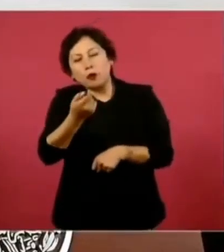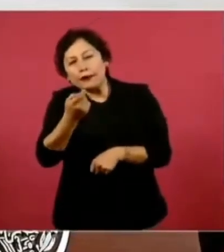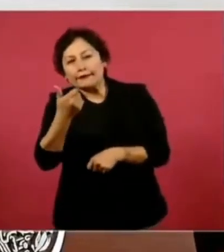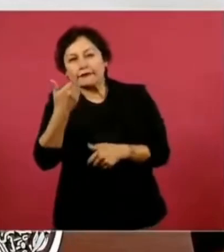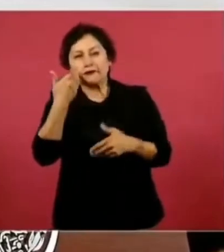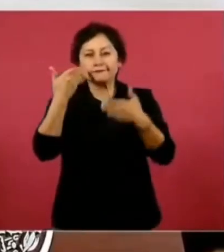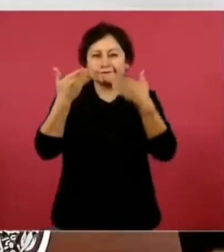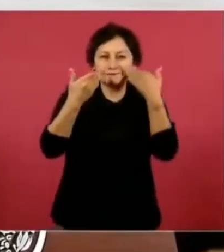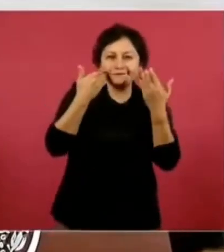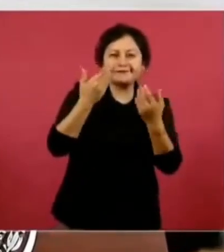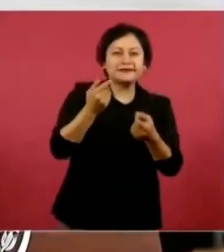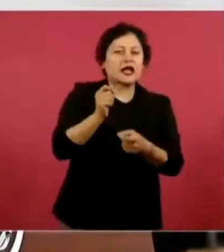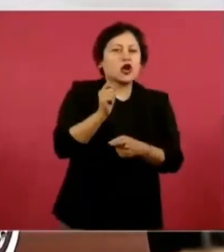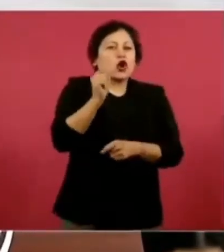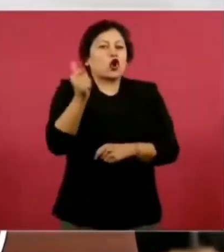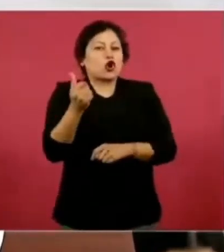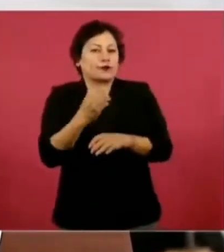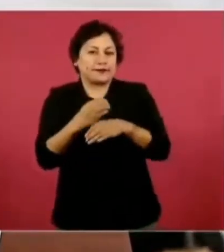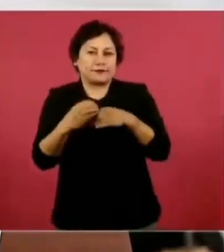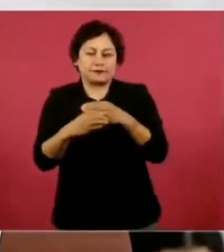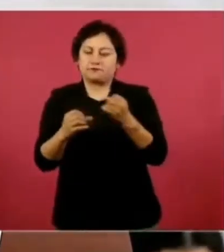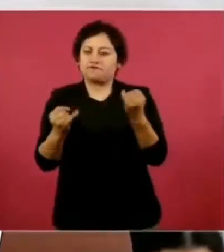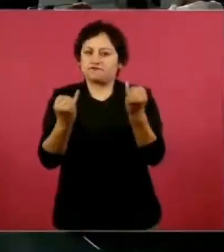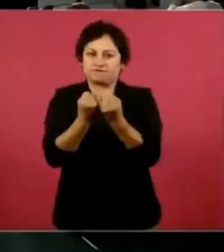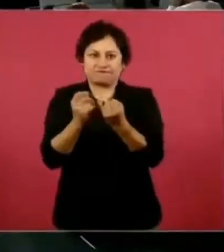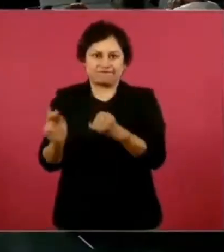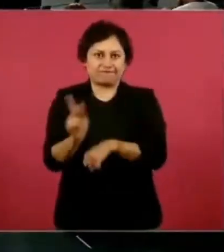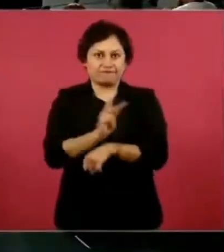pero pon la defensa